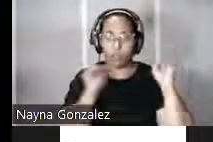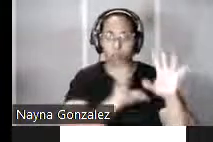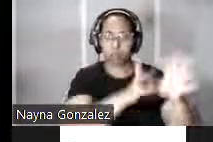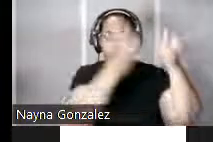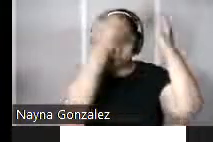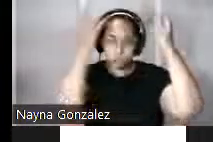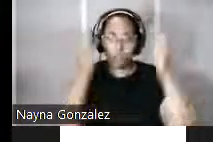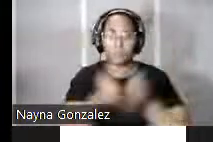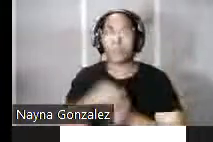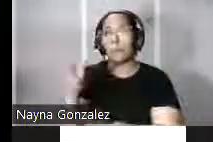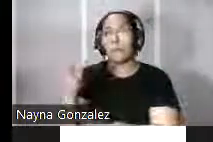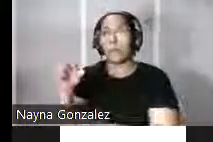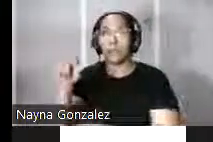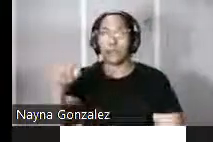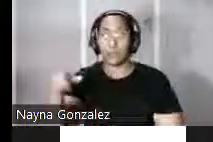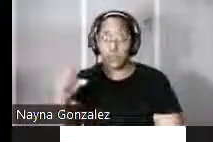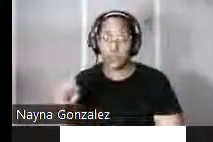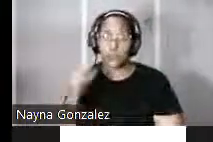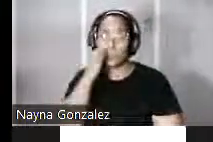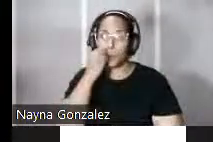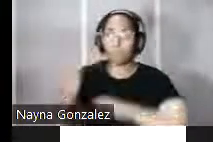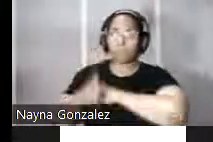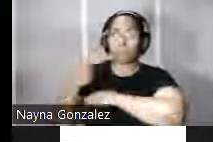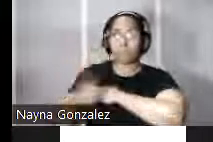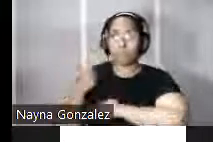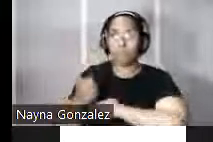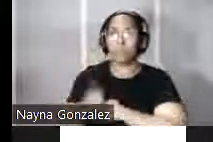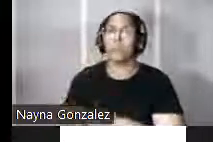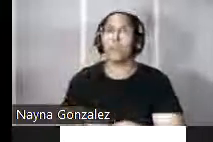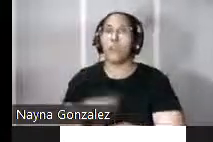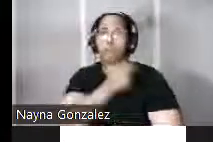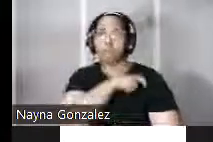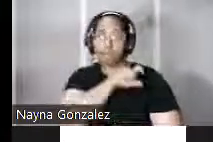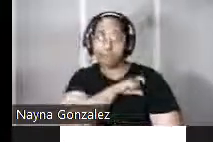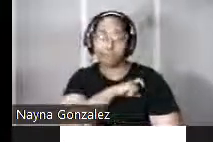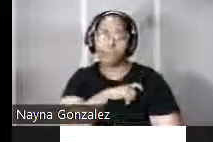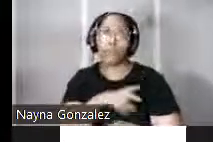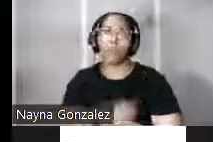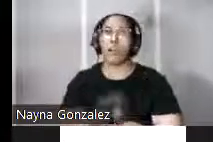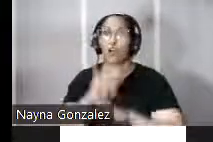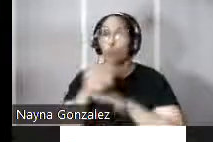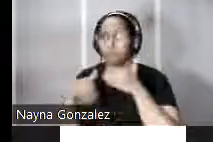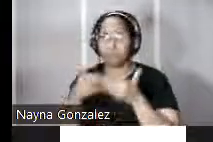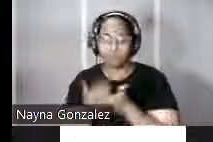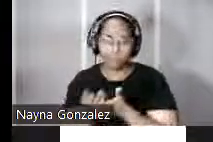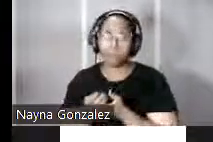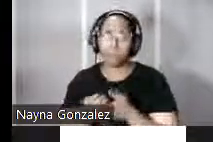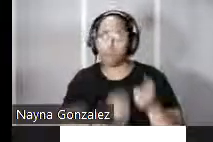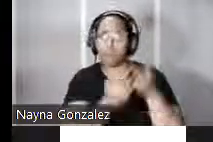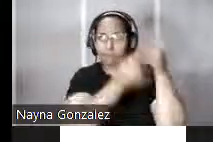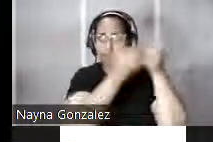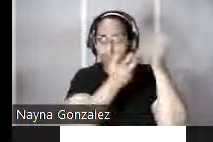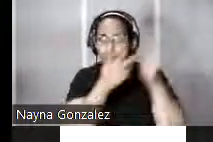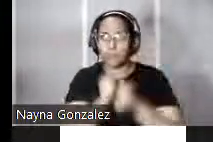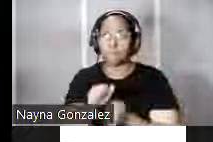Valduino Enrico amenazó a las tropas españolas con incendiar el fuerte San Felipe del Morro en caso de no